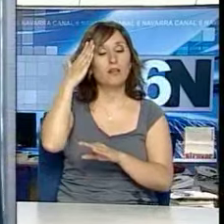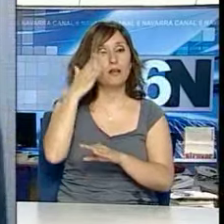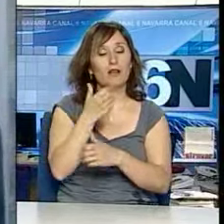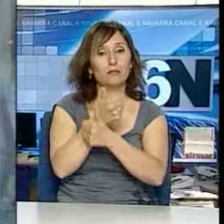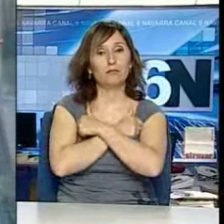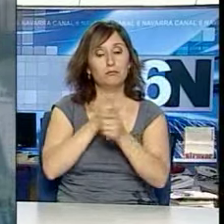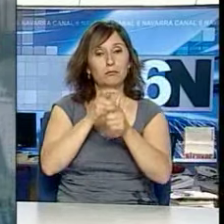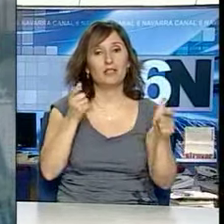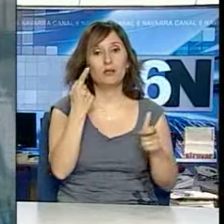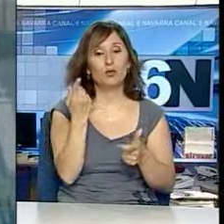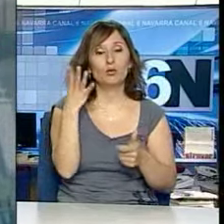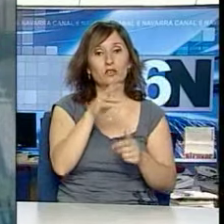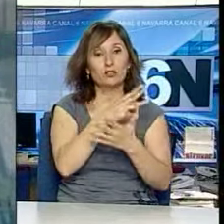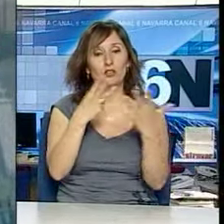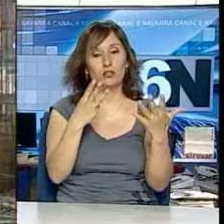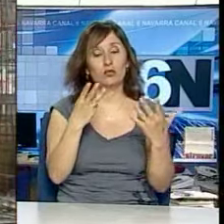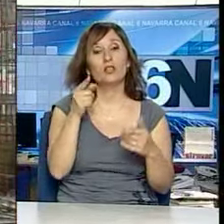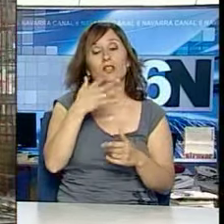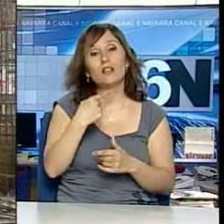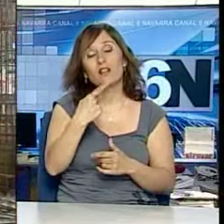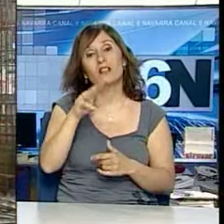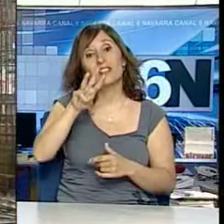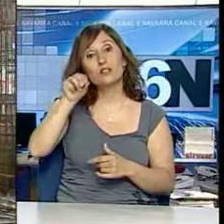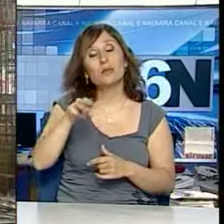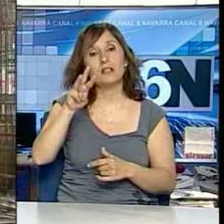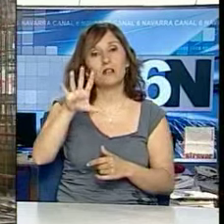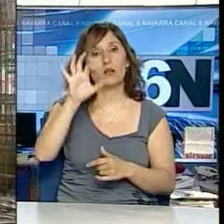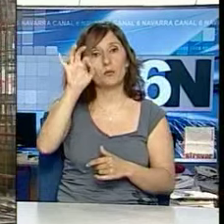.418 personas, un 3,35% más.